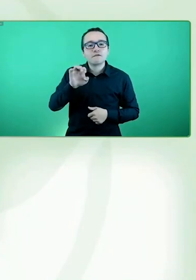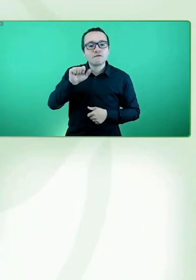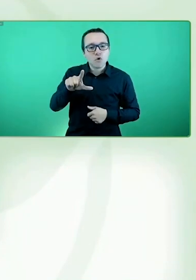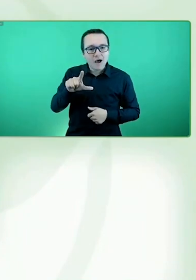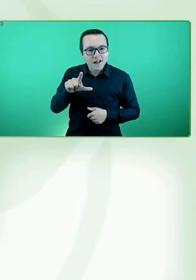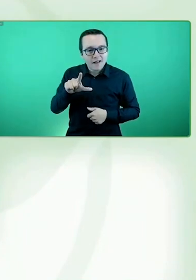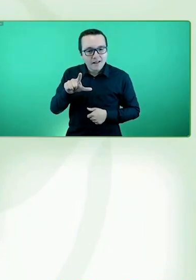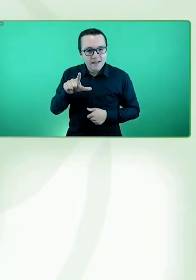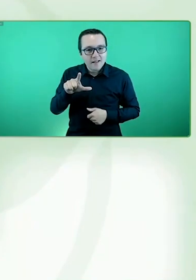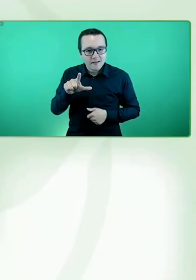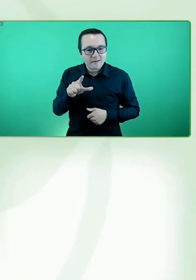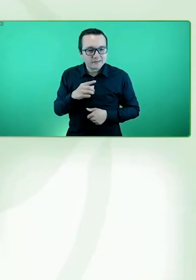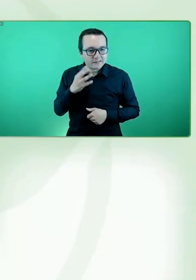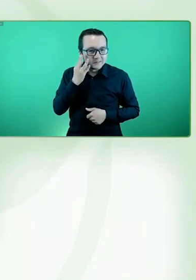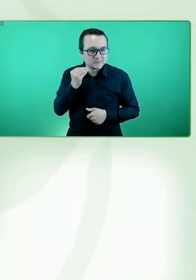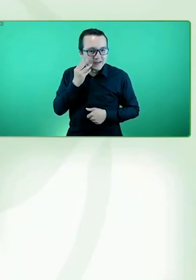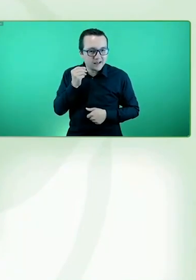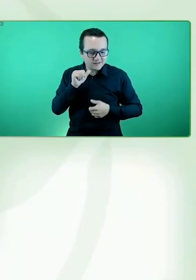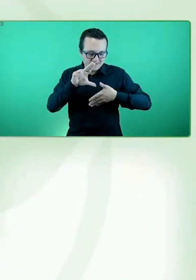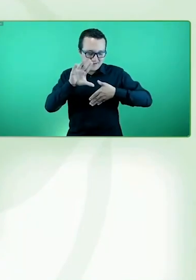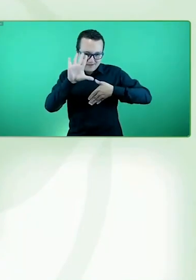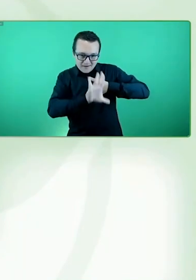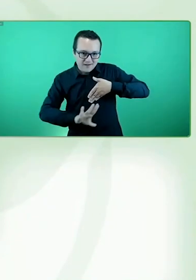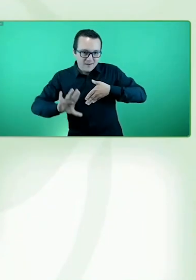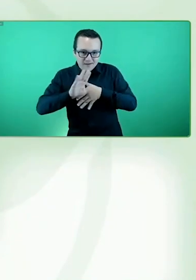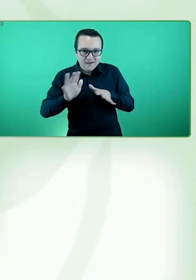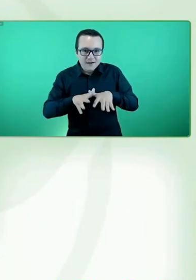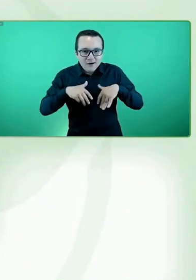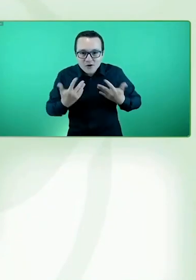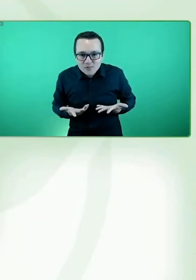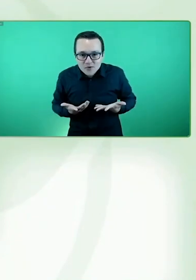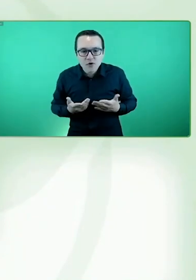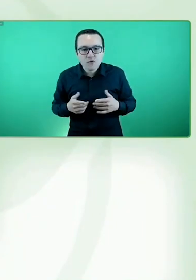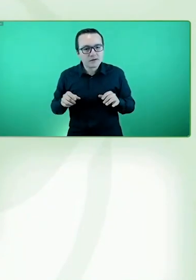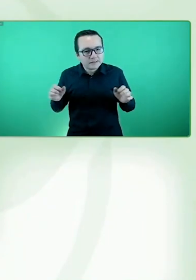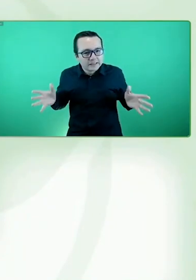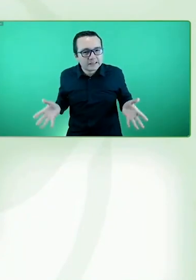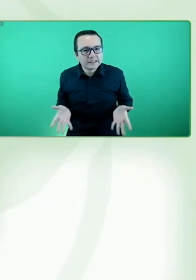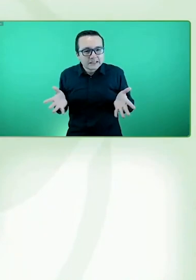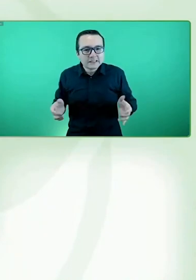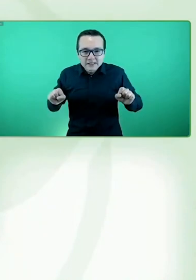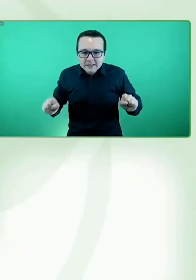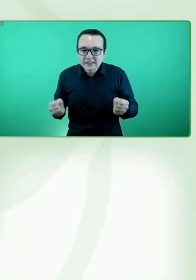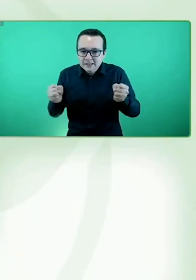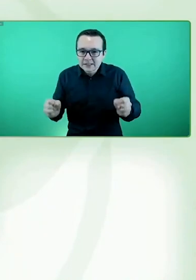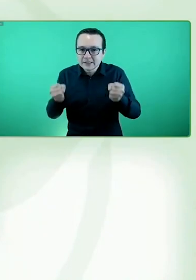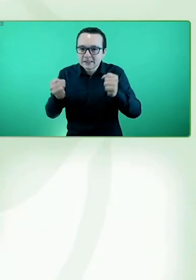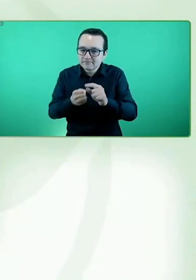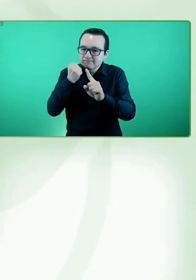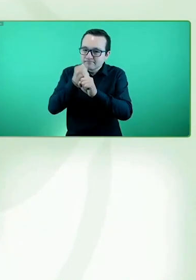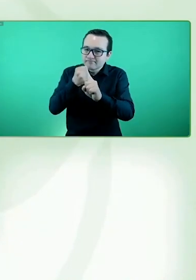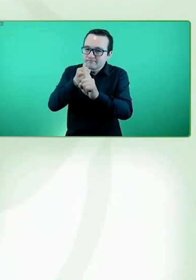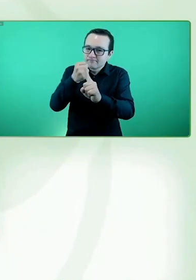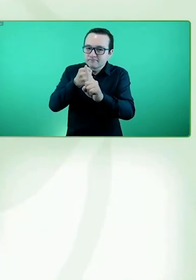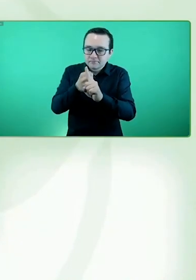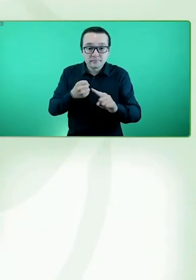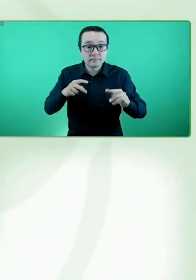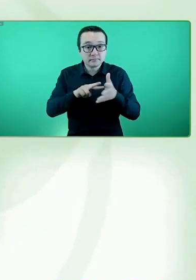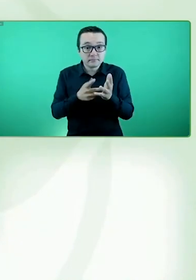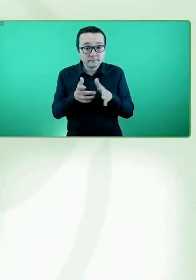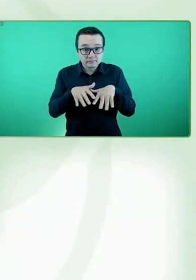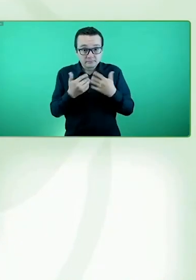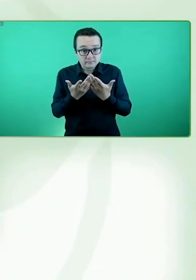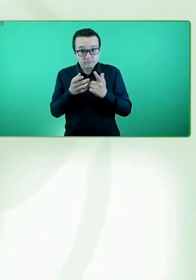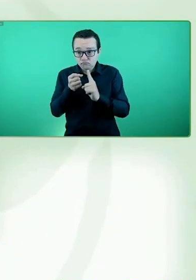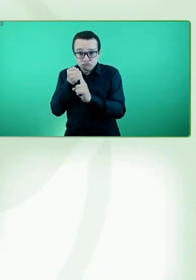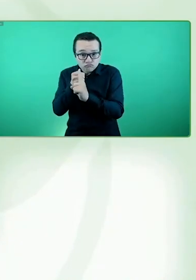América Latina, en relación a promover esa independencia, autonomía, a través, por ejemplo, del fortalecimiento de las organizaciones de personas